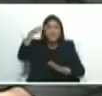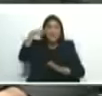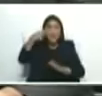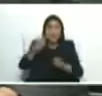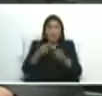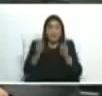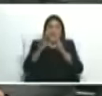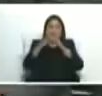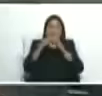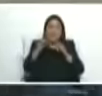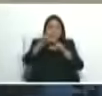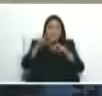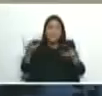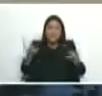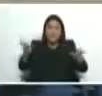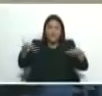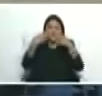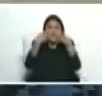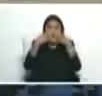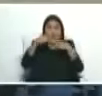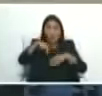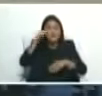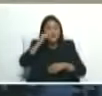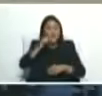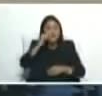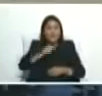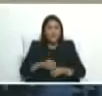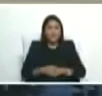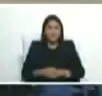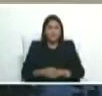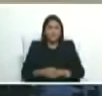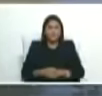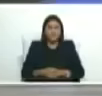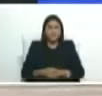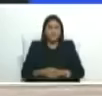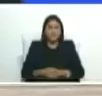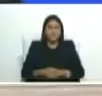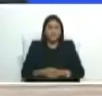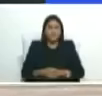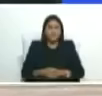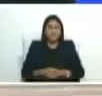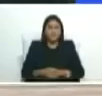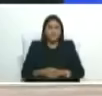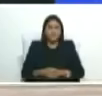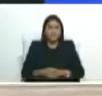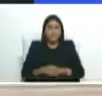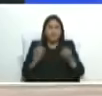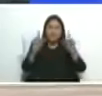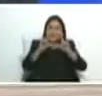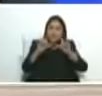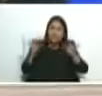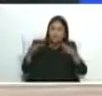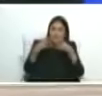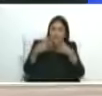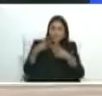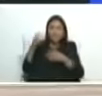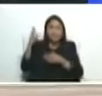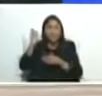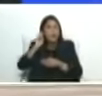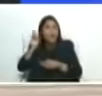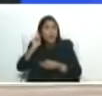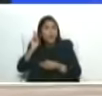todos los que hasta esta hora de este sábado nos sintonizan por televisión por radio